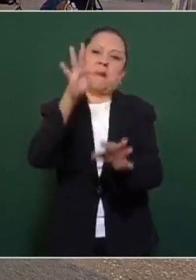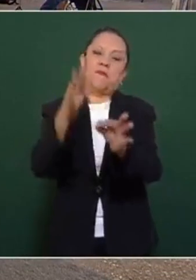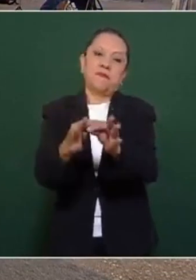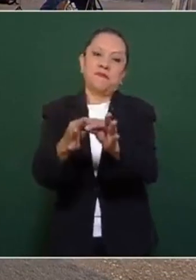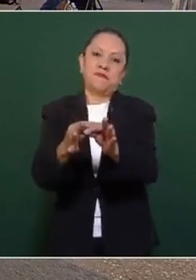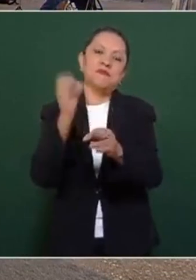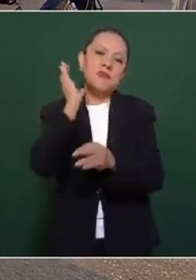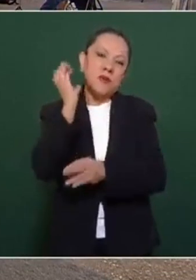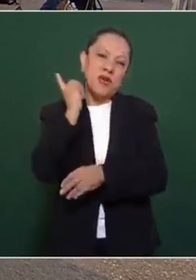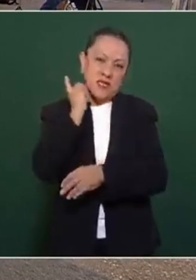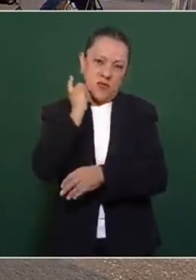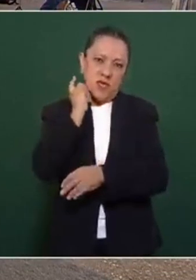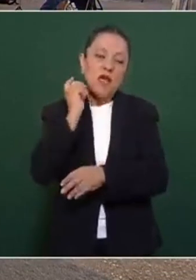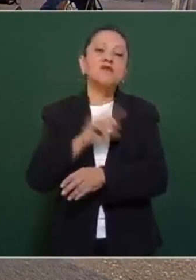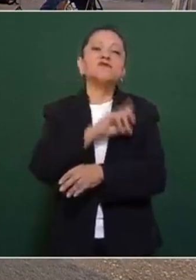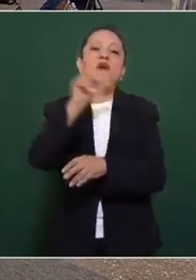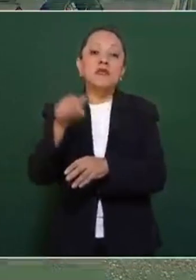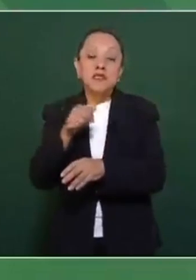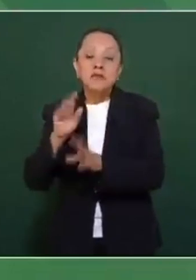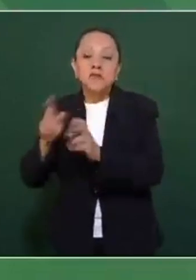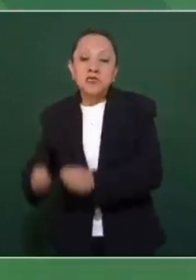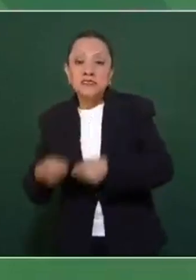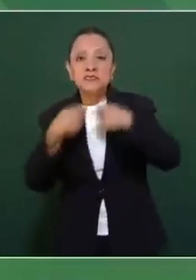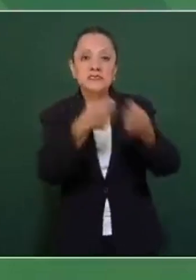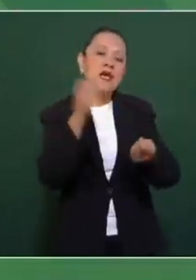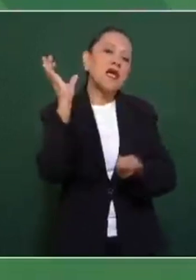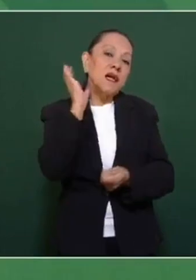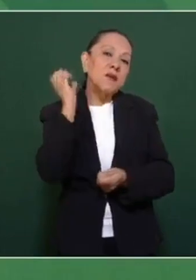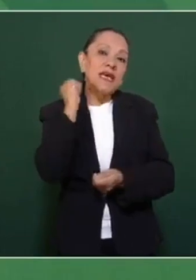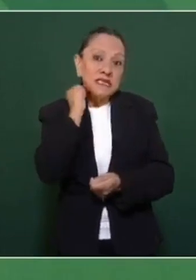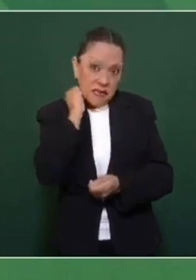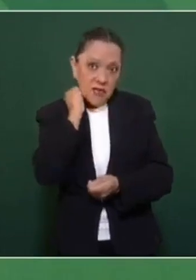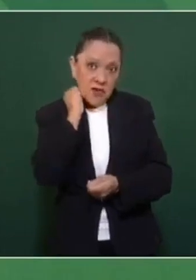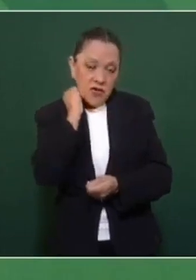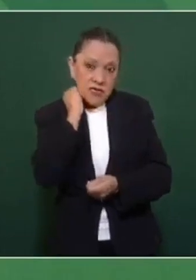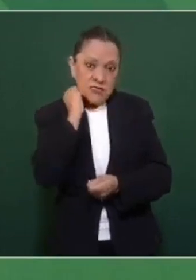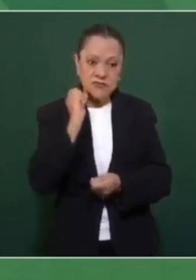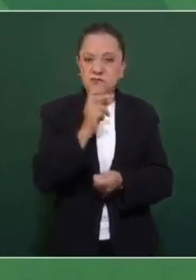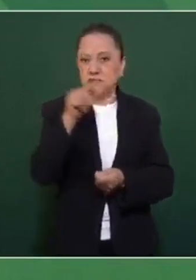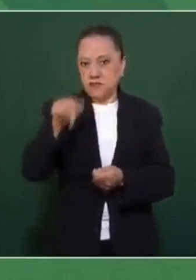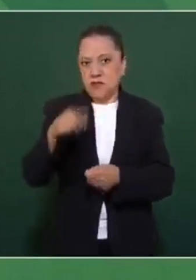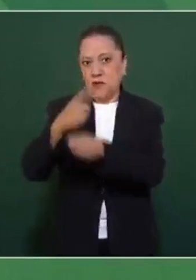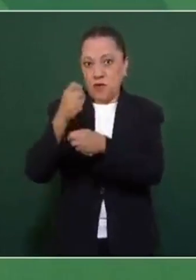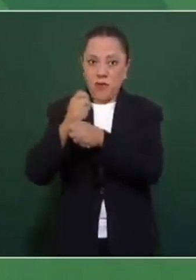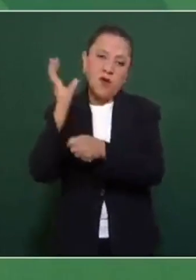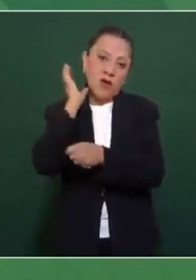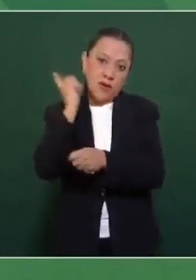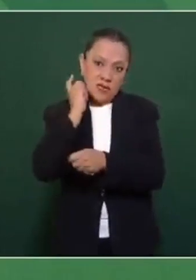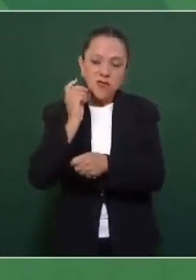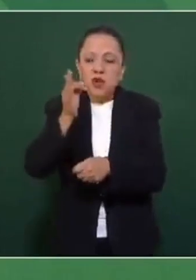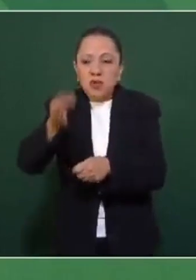de Diputados y luego va a pasar a la Cámara de Senadores al aprobarse